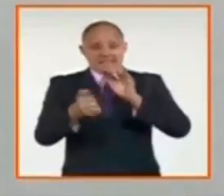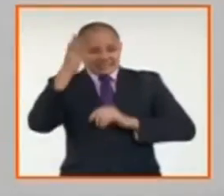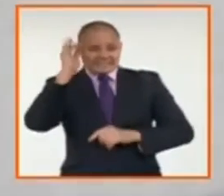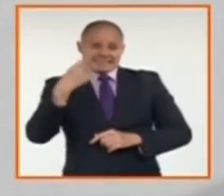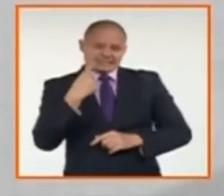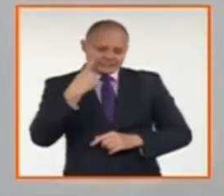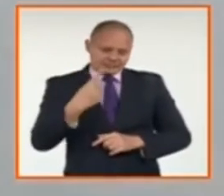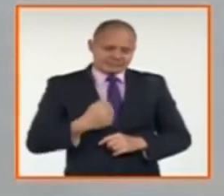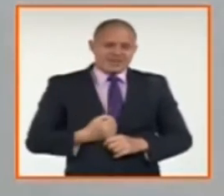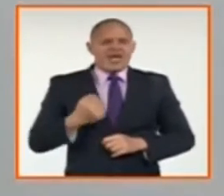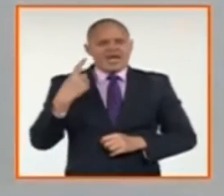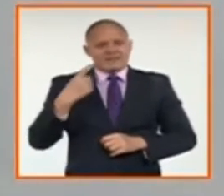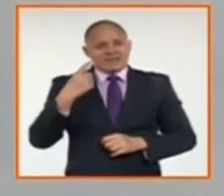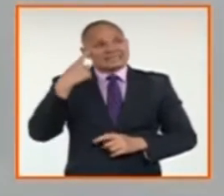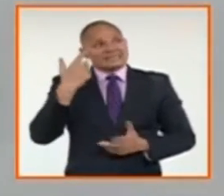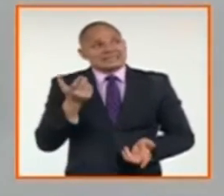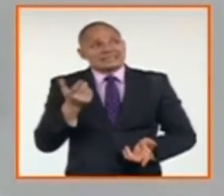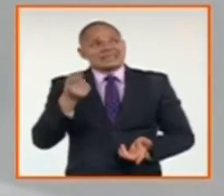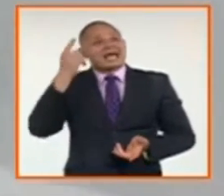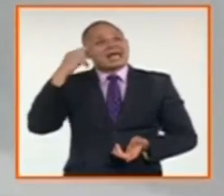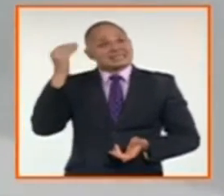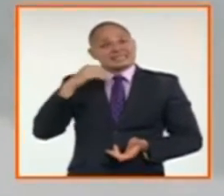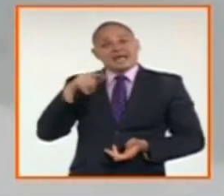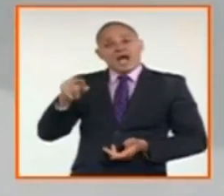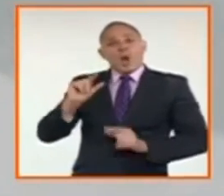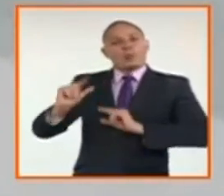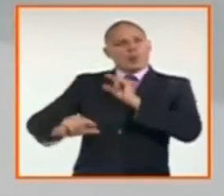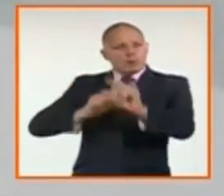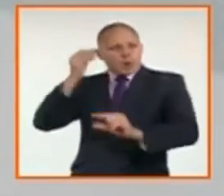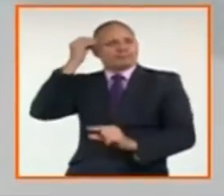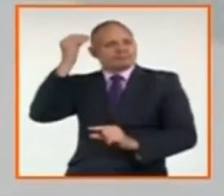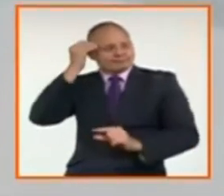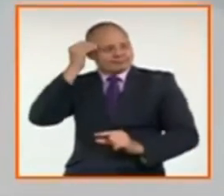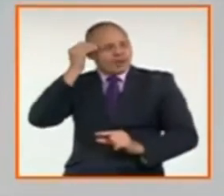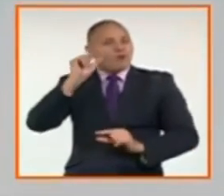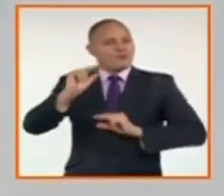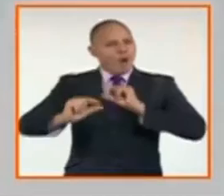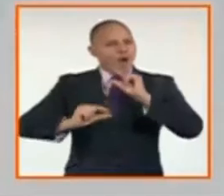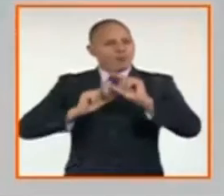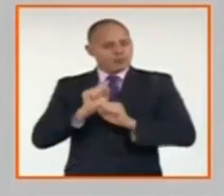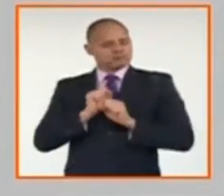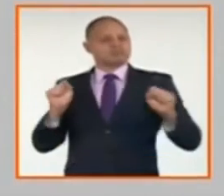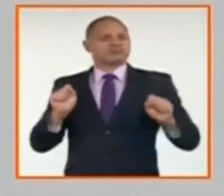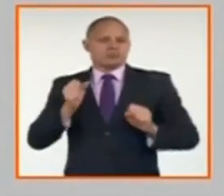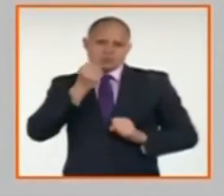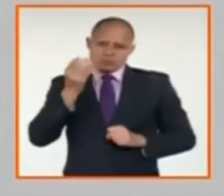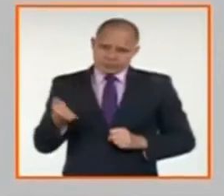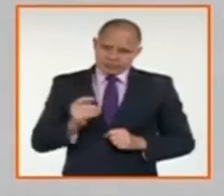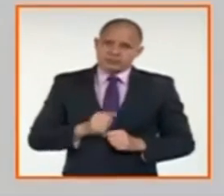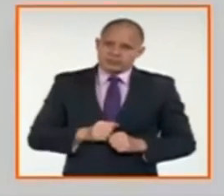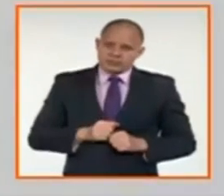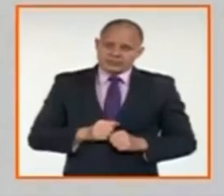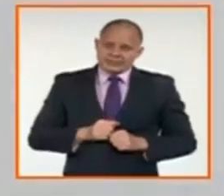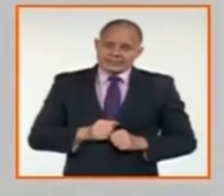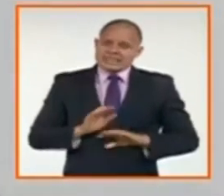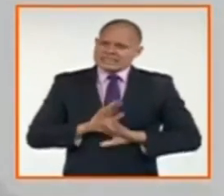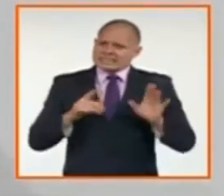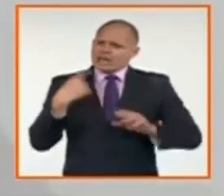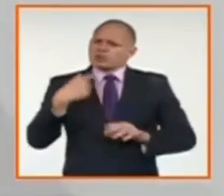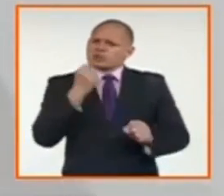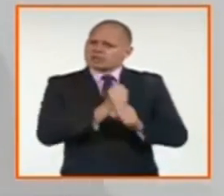El Ministerio del Trabajo hizo un análisis, actualizó al Banco de Problemas para ver qué más podía hacer, qué más podía flexibilizar.